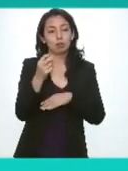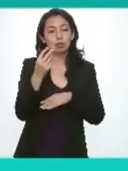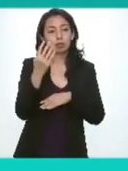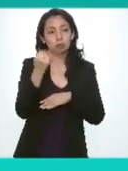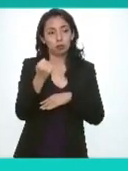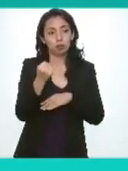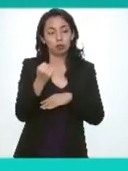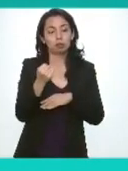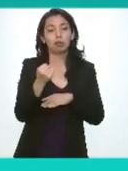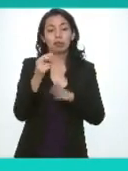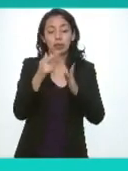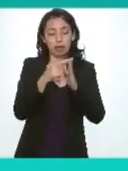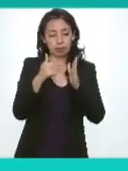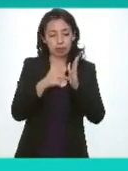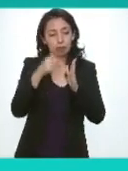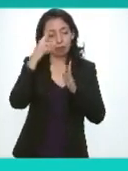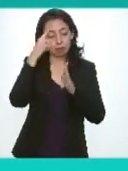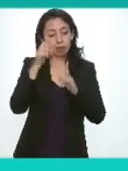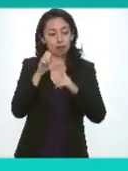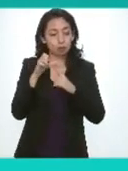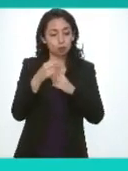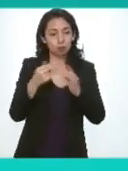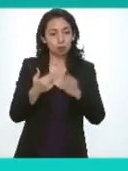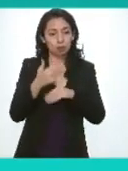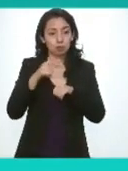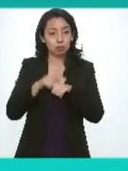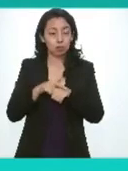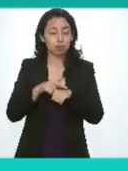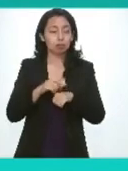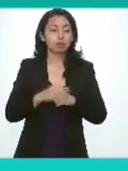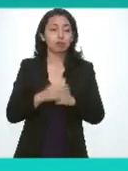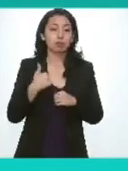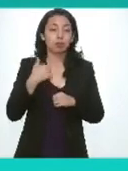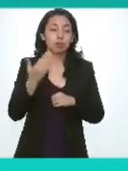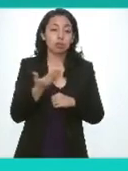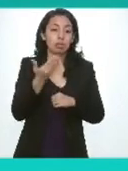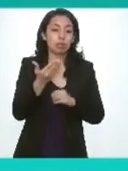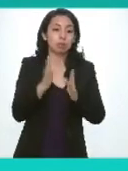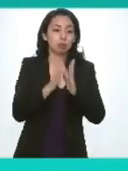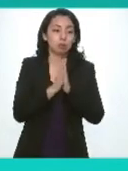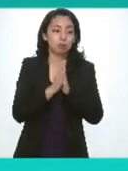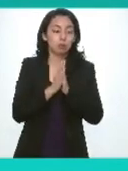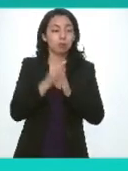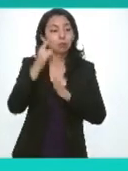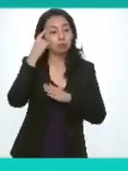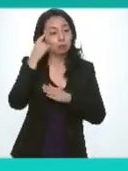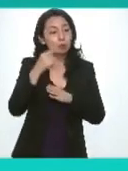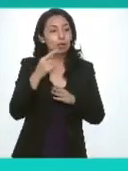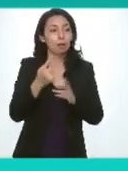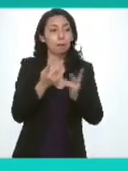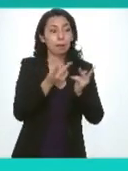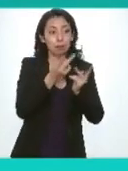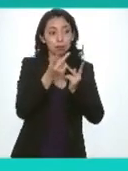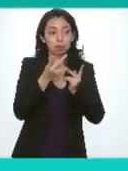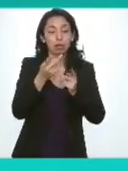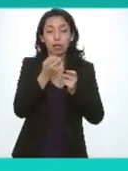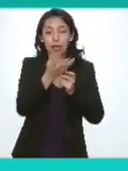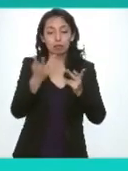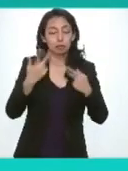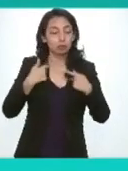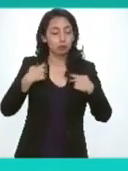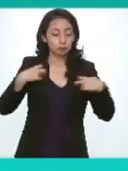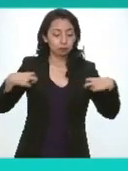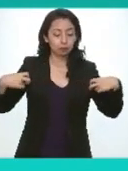del reglamento del consejo nacional le solicito su intervención a efecto de consultar a las y los